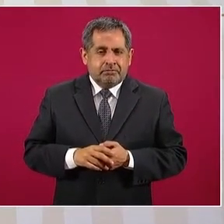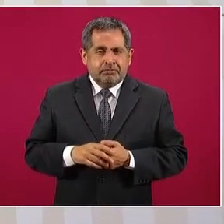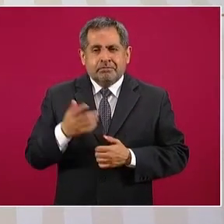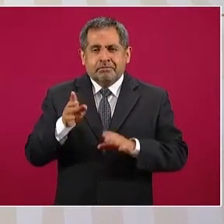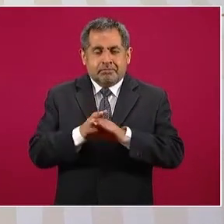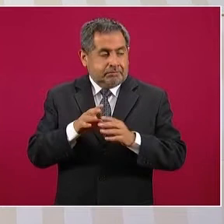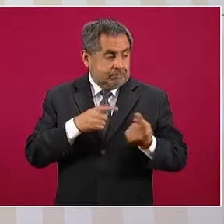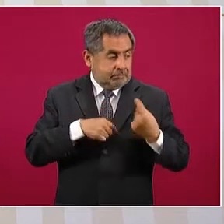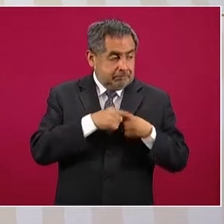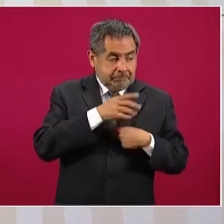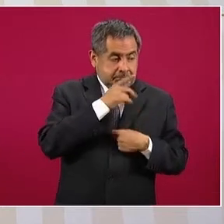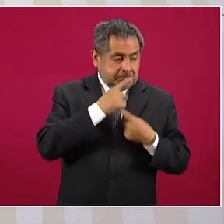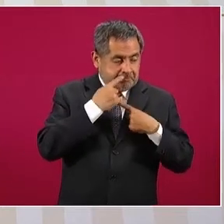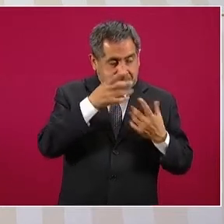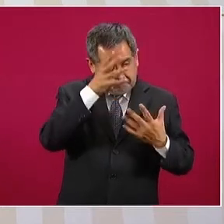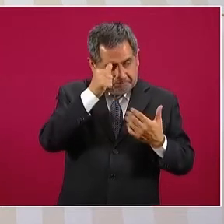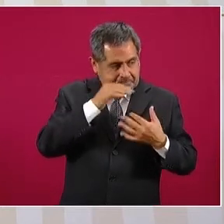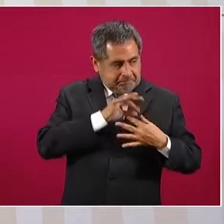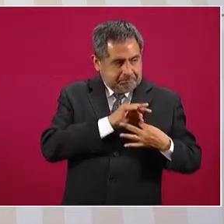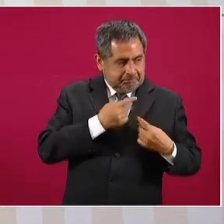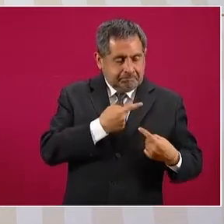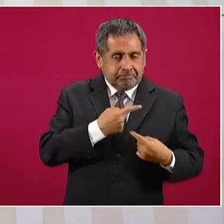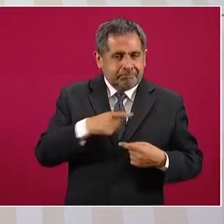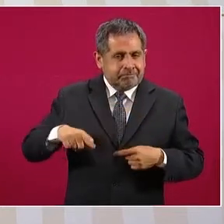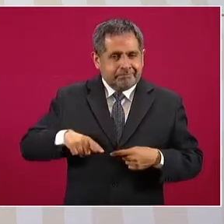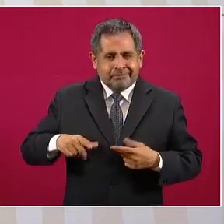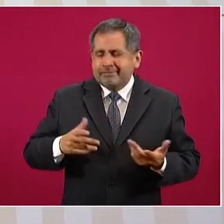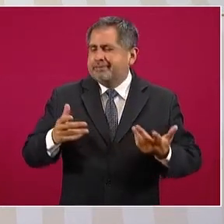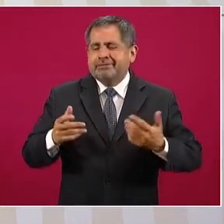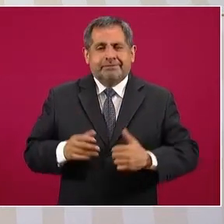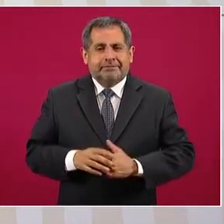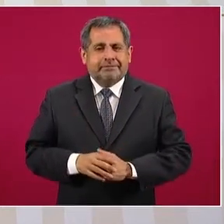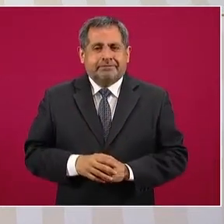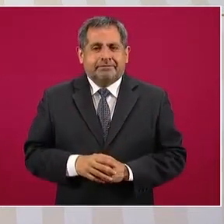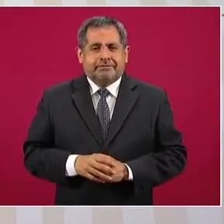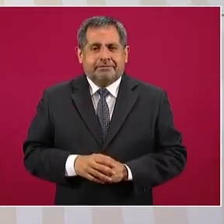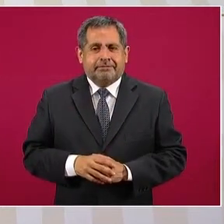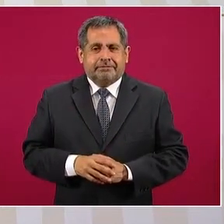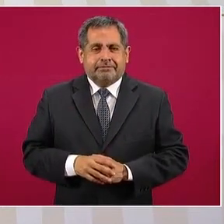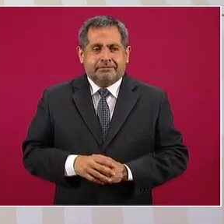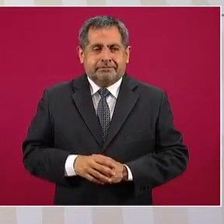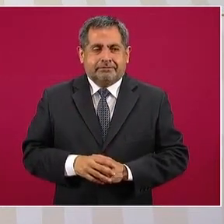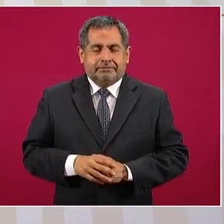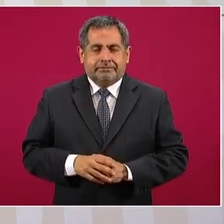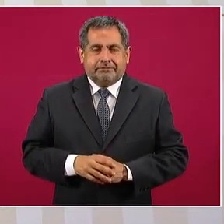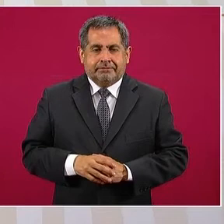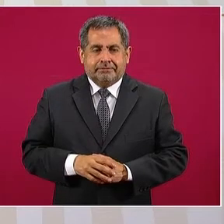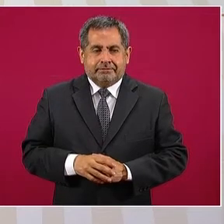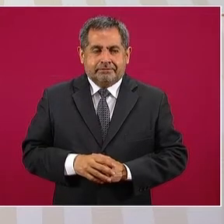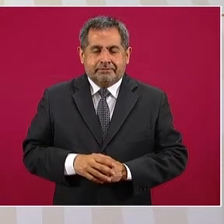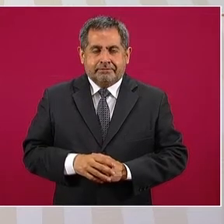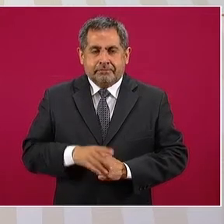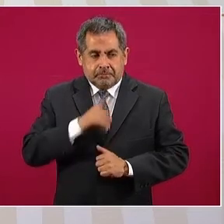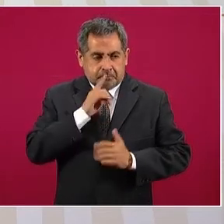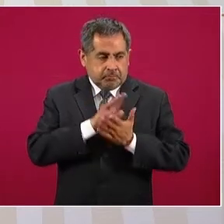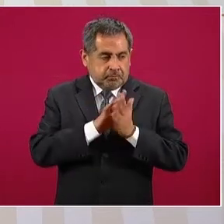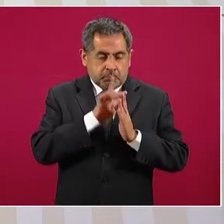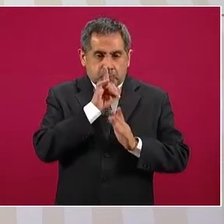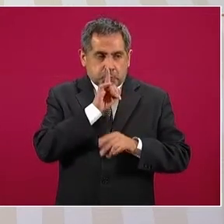ese es un acuerdo entre gobiernos en sigilo,